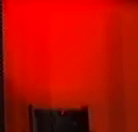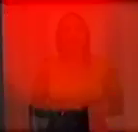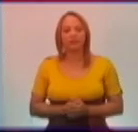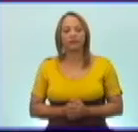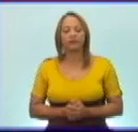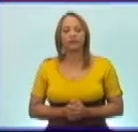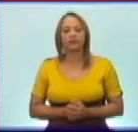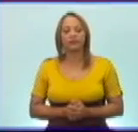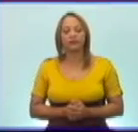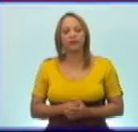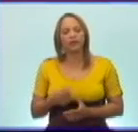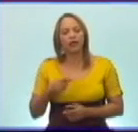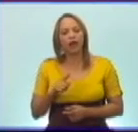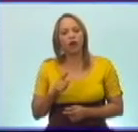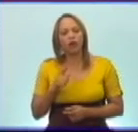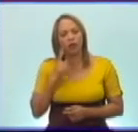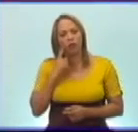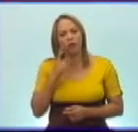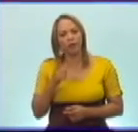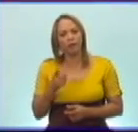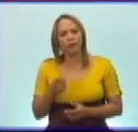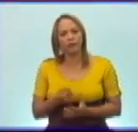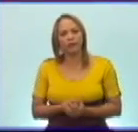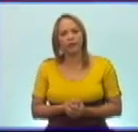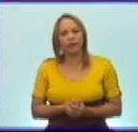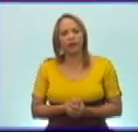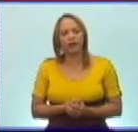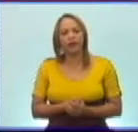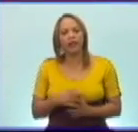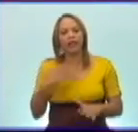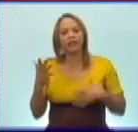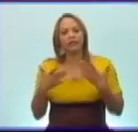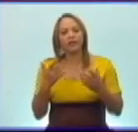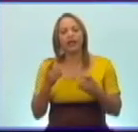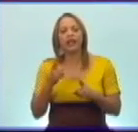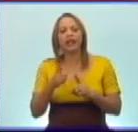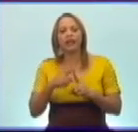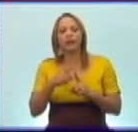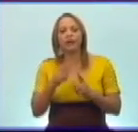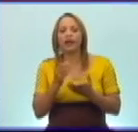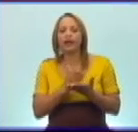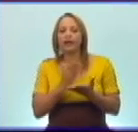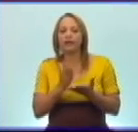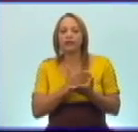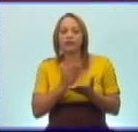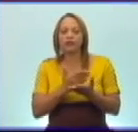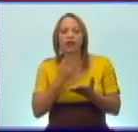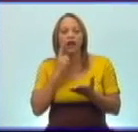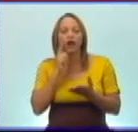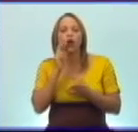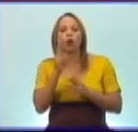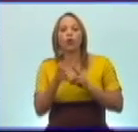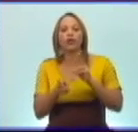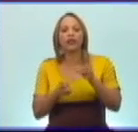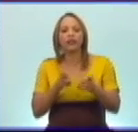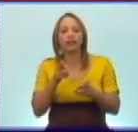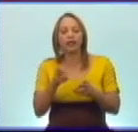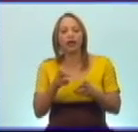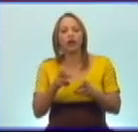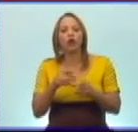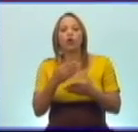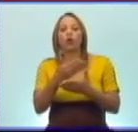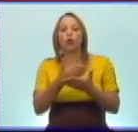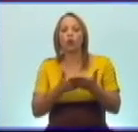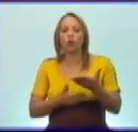Vamos ahora, como habíamos hecho con las actividades del libro de texto, a darles un nivel de orientación con las del